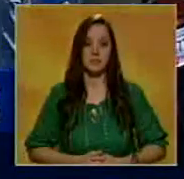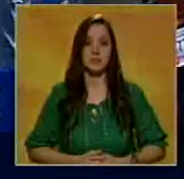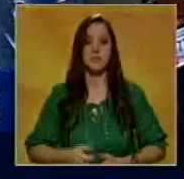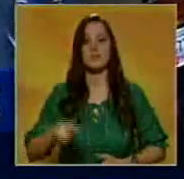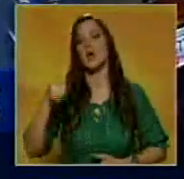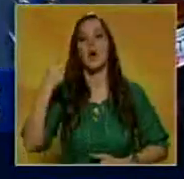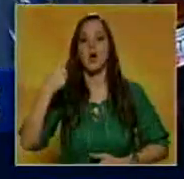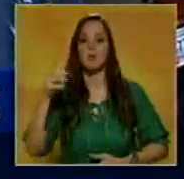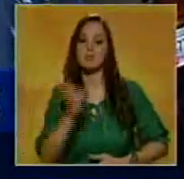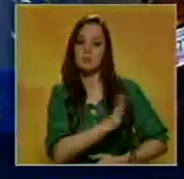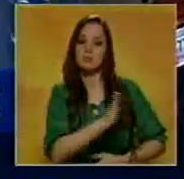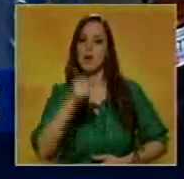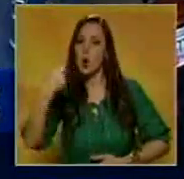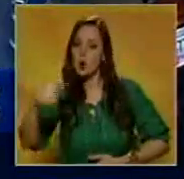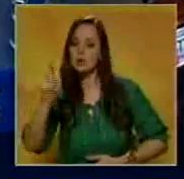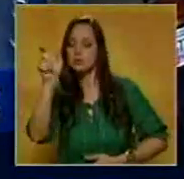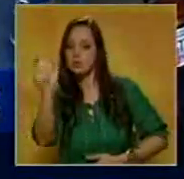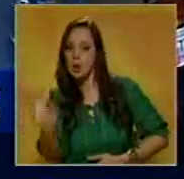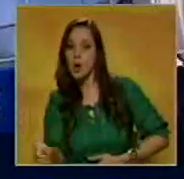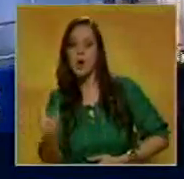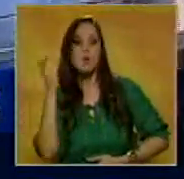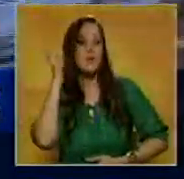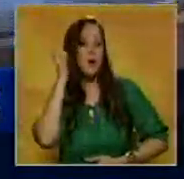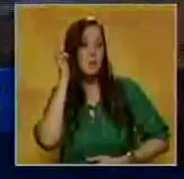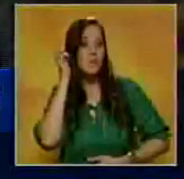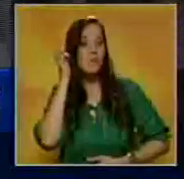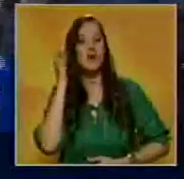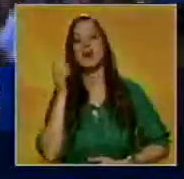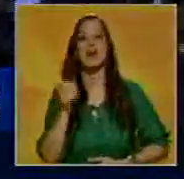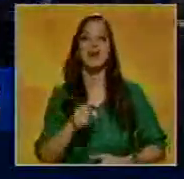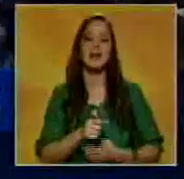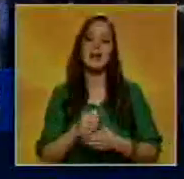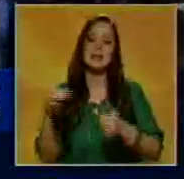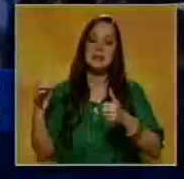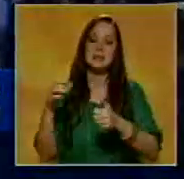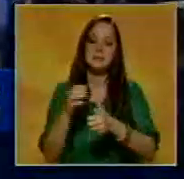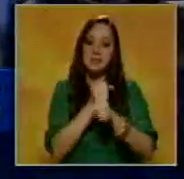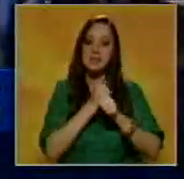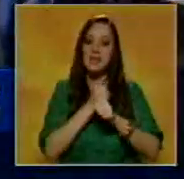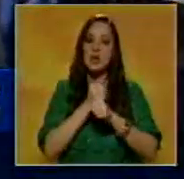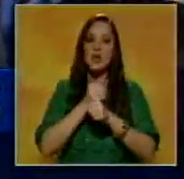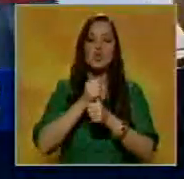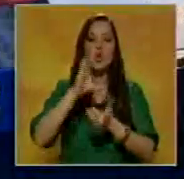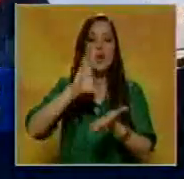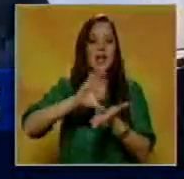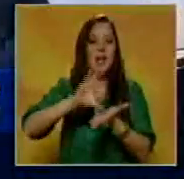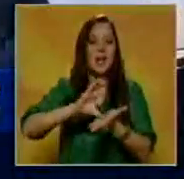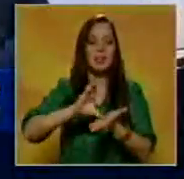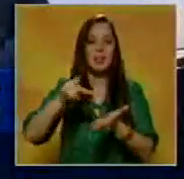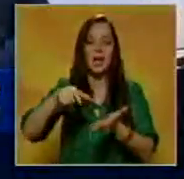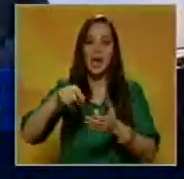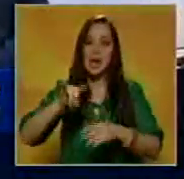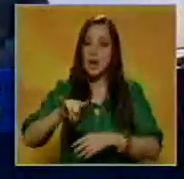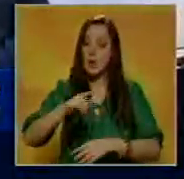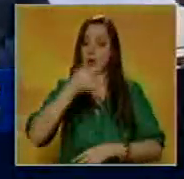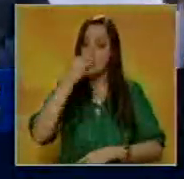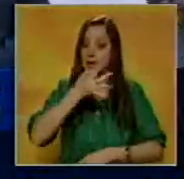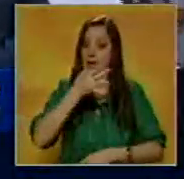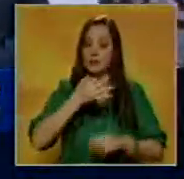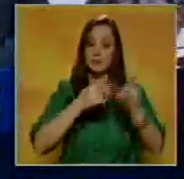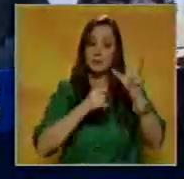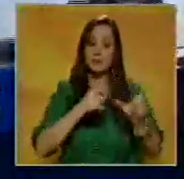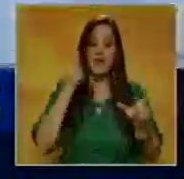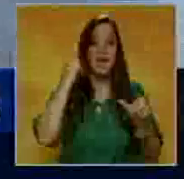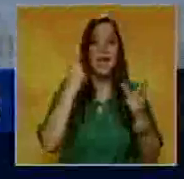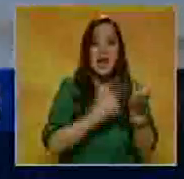En otro suceso, el cadáver de Johanna Rengifo Berroterán fue hallado en Catia la tarde de este lunes. Según el testimonio de Maribel Rengifo